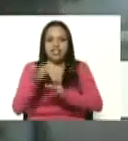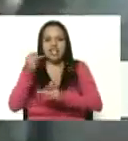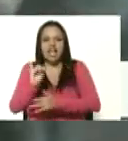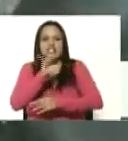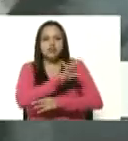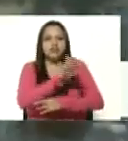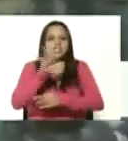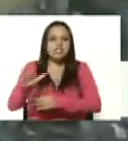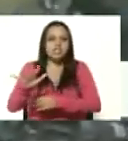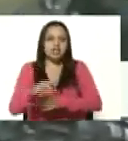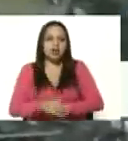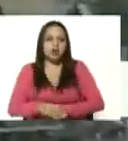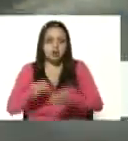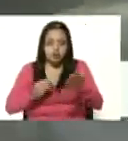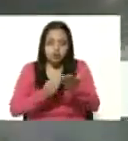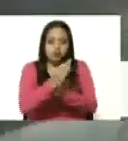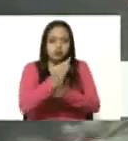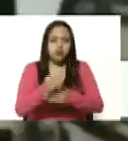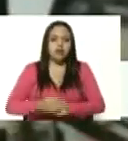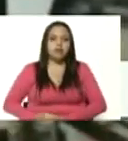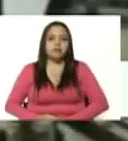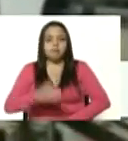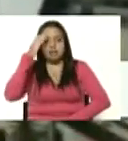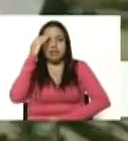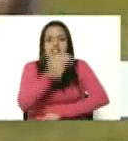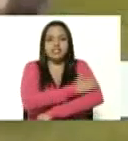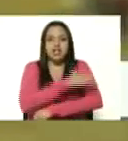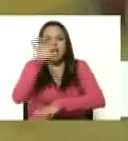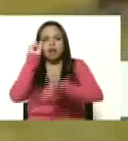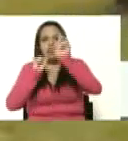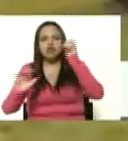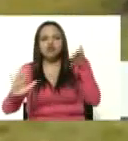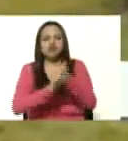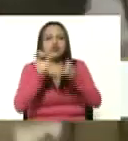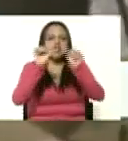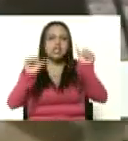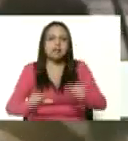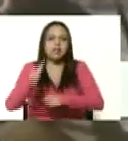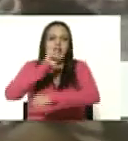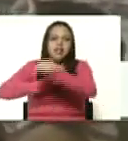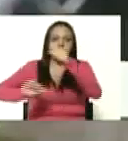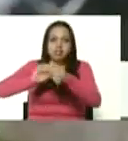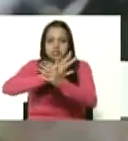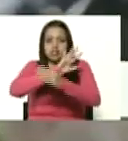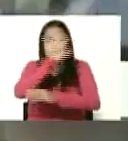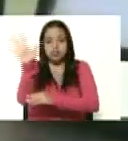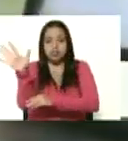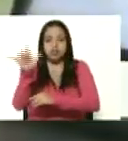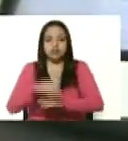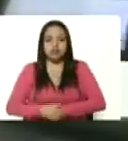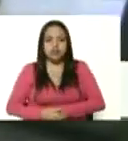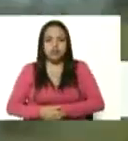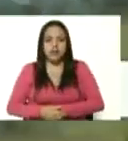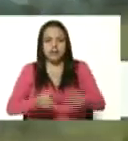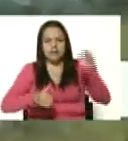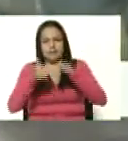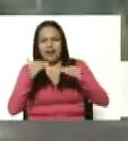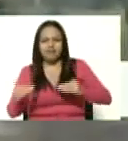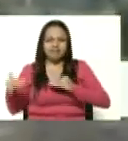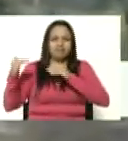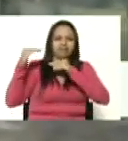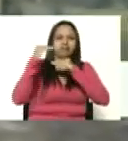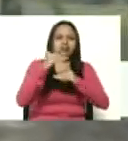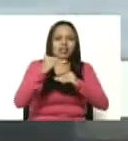quienes diariamente nos entrenamos y capacitamos en los sistemas de defensa aérea con el más alto nivel de motivación